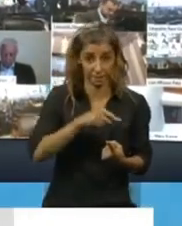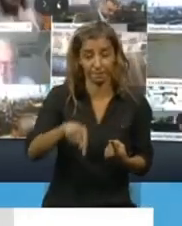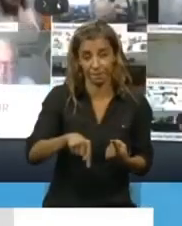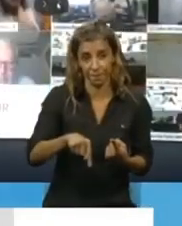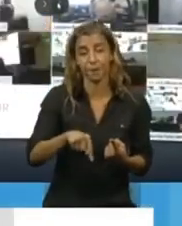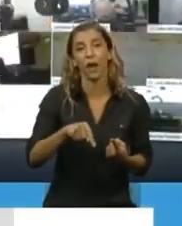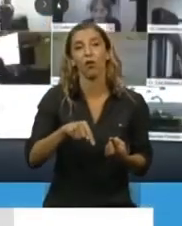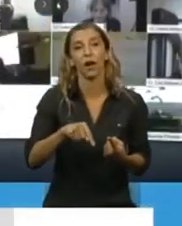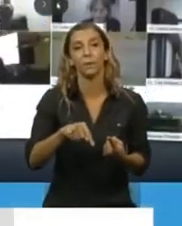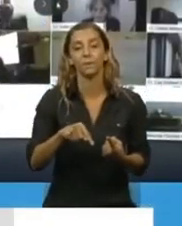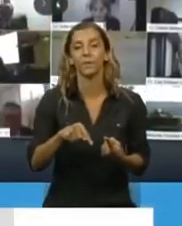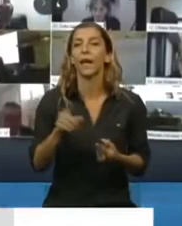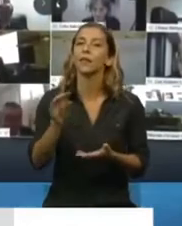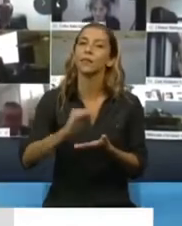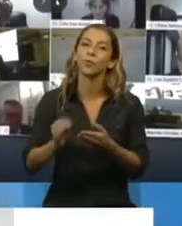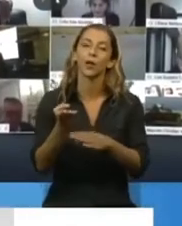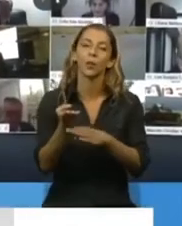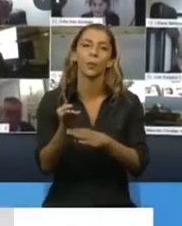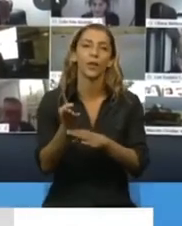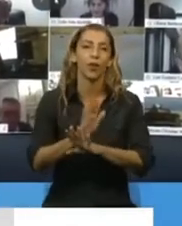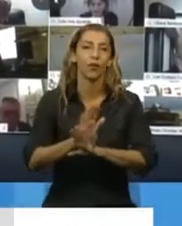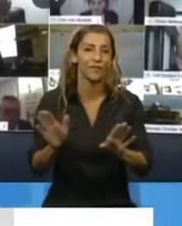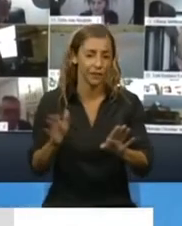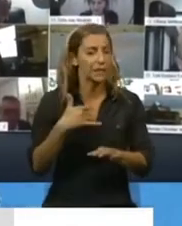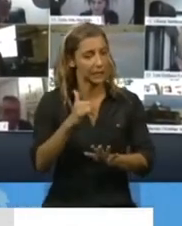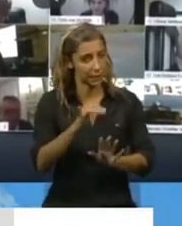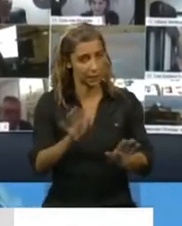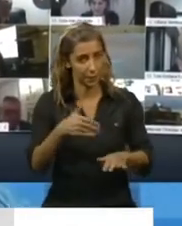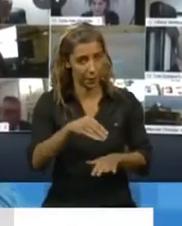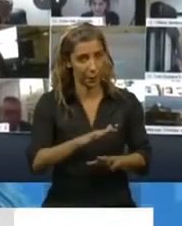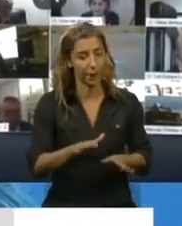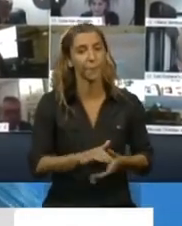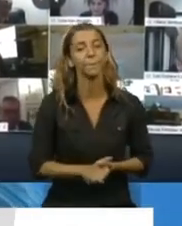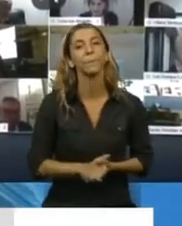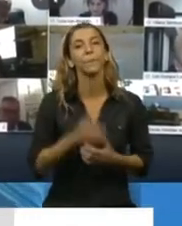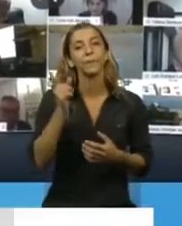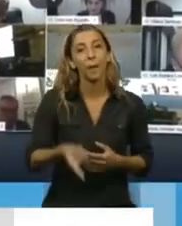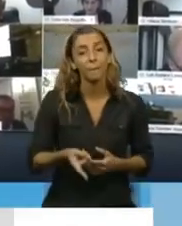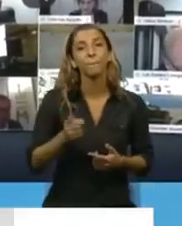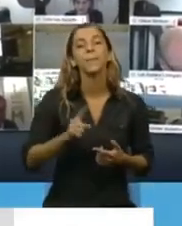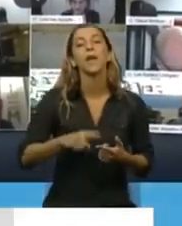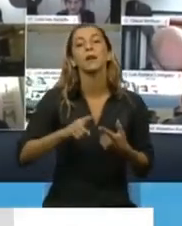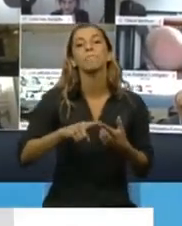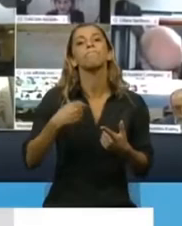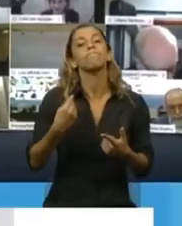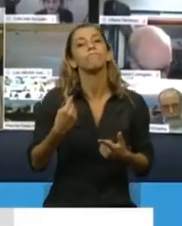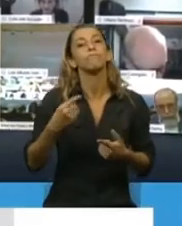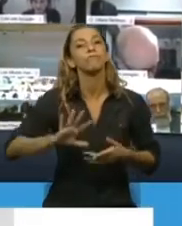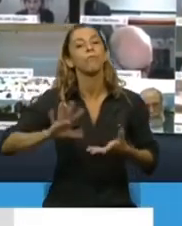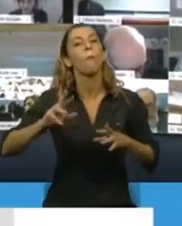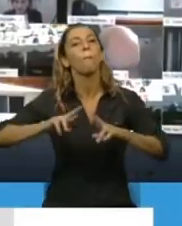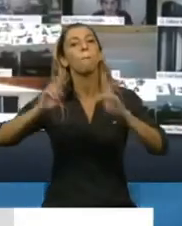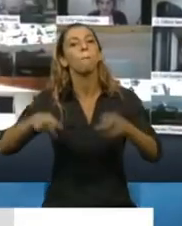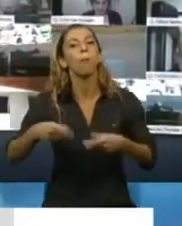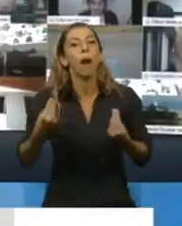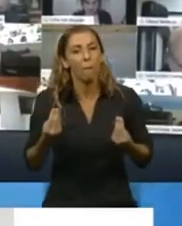también... le pido que vayan redondiendo. Sí, presidente. Gracias. También lo que ha sido la política de desarrollo y producción en el